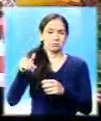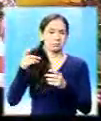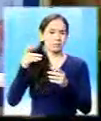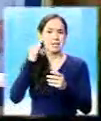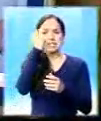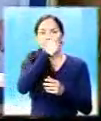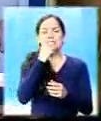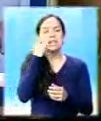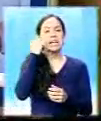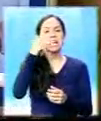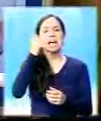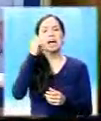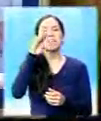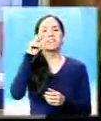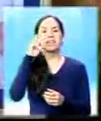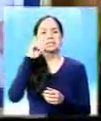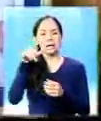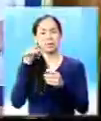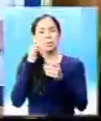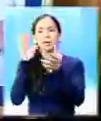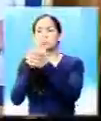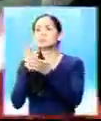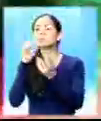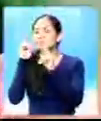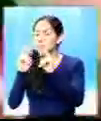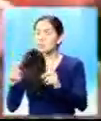paz, Astrid Blanc y Héctor Xutuc.